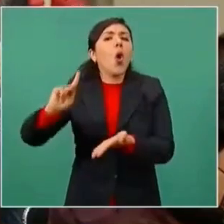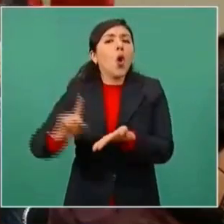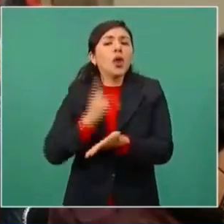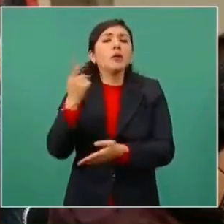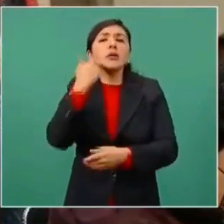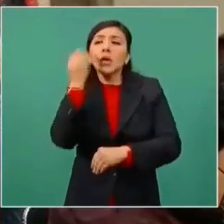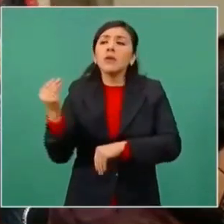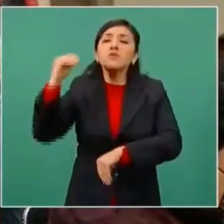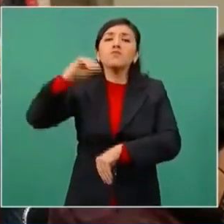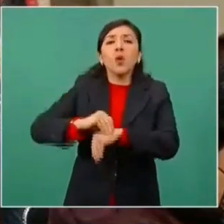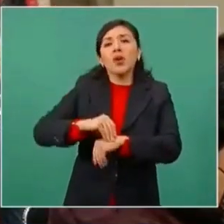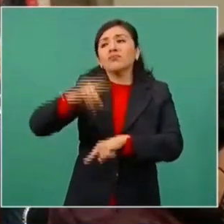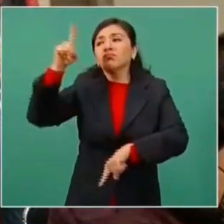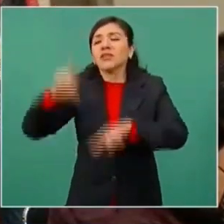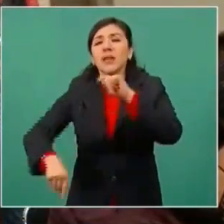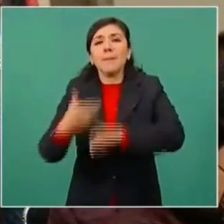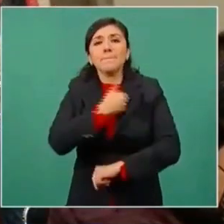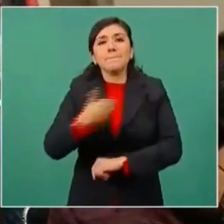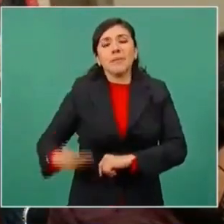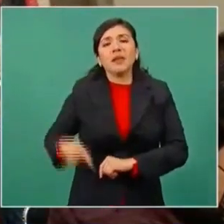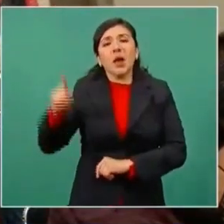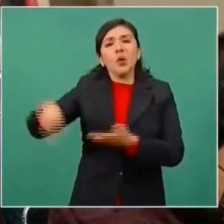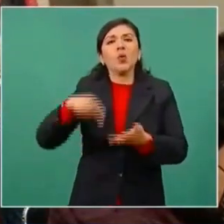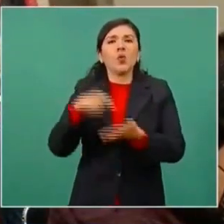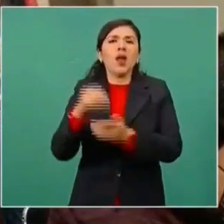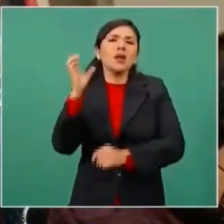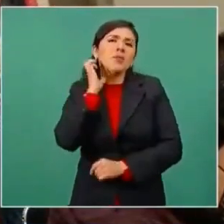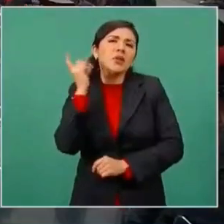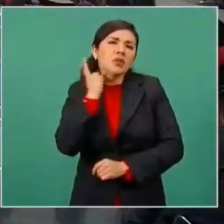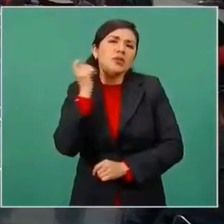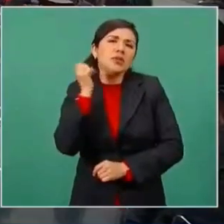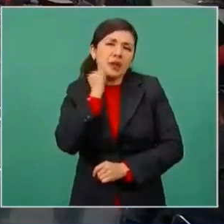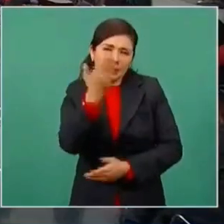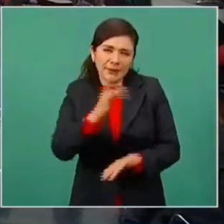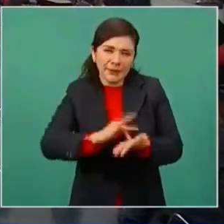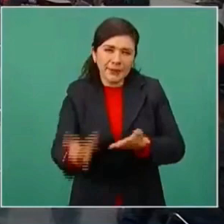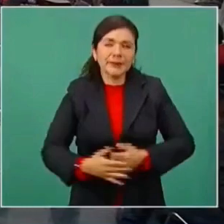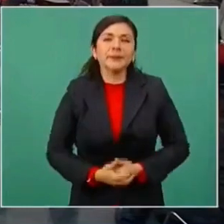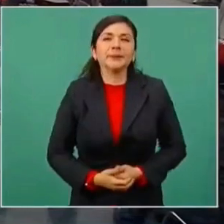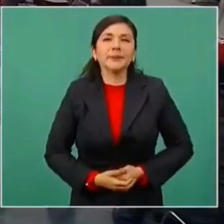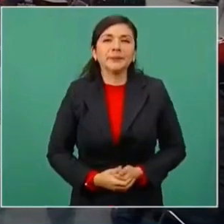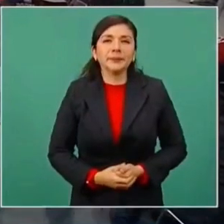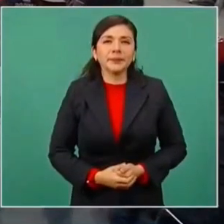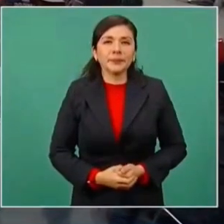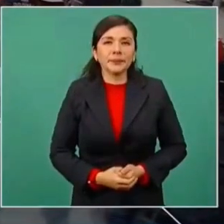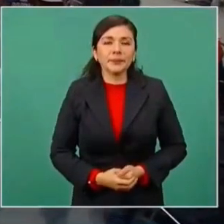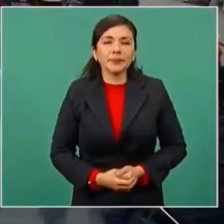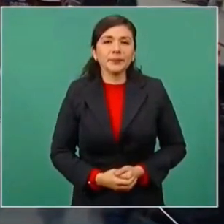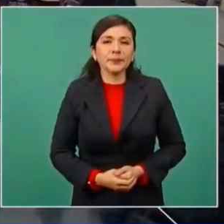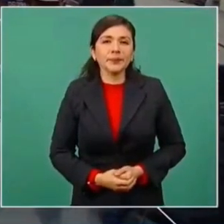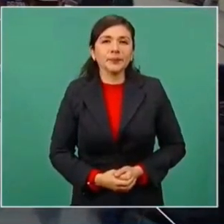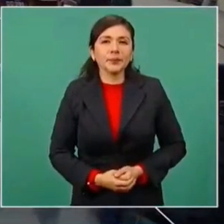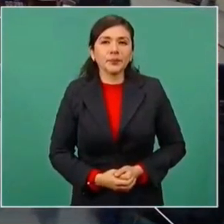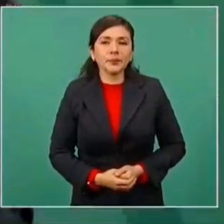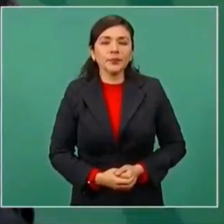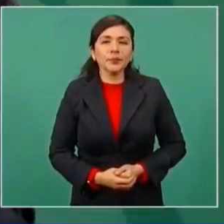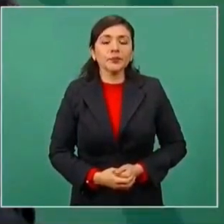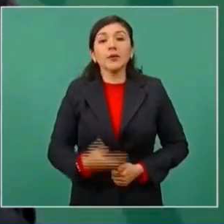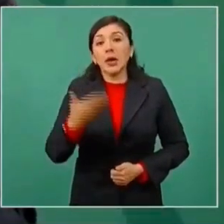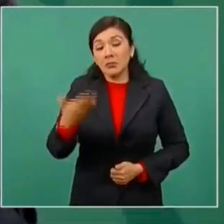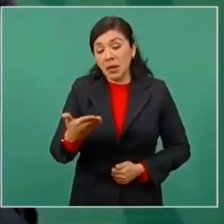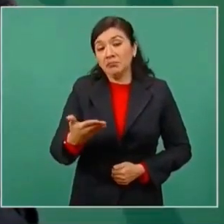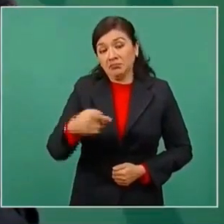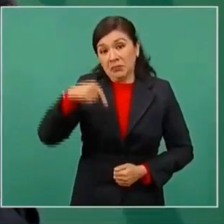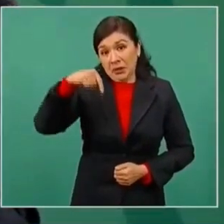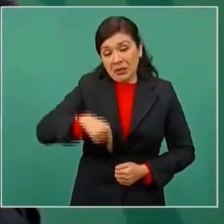vacancia o de institución en el Congreso. Muchas gracias. Bueno, nosotros somos muy respetuosos